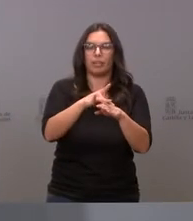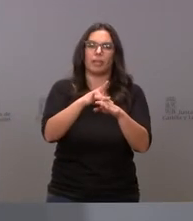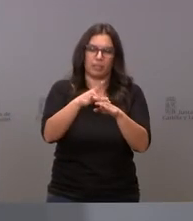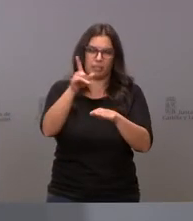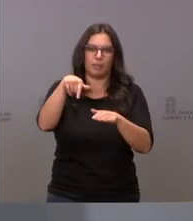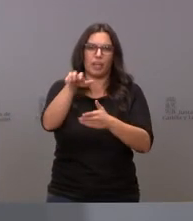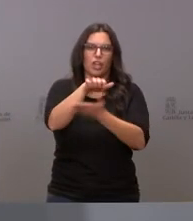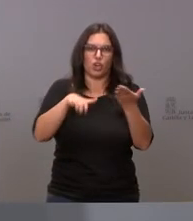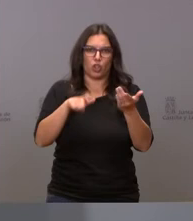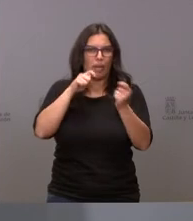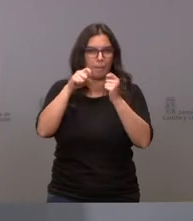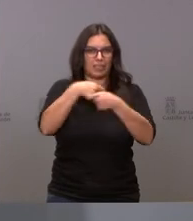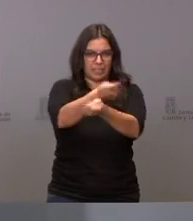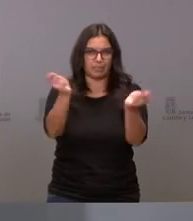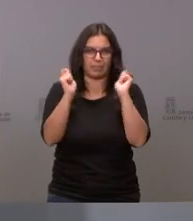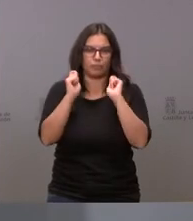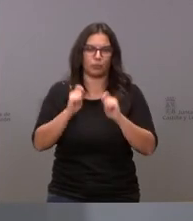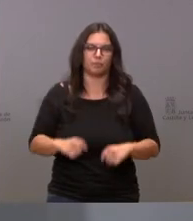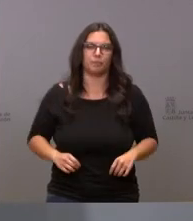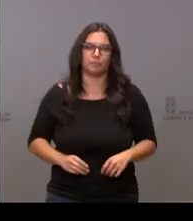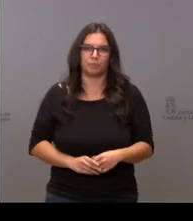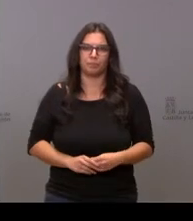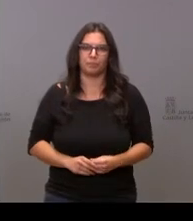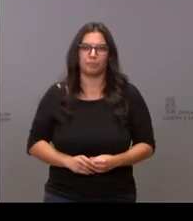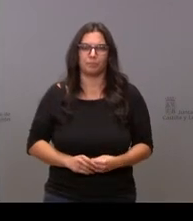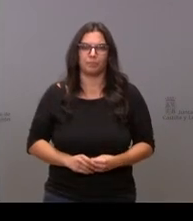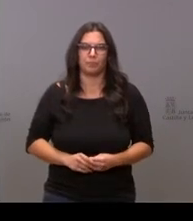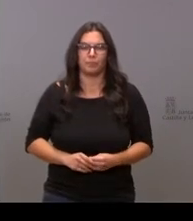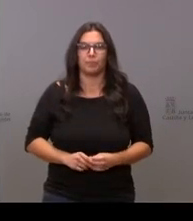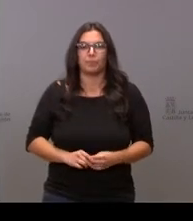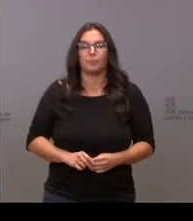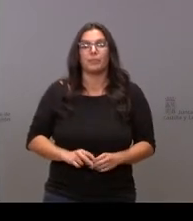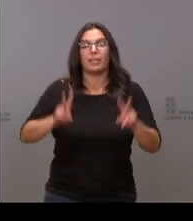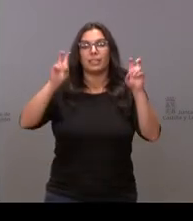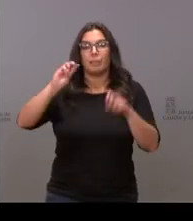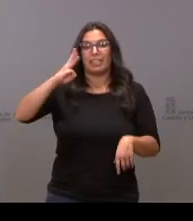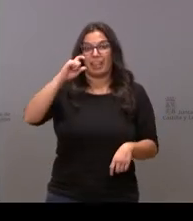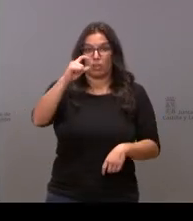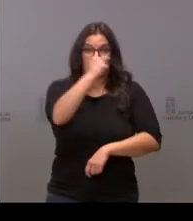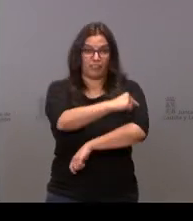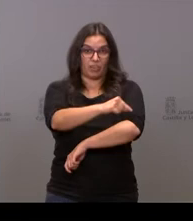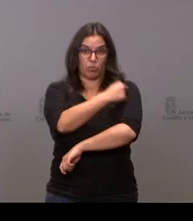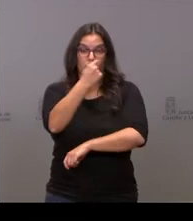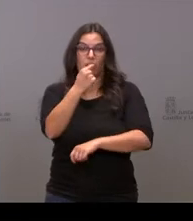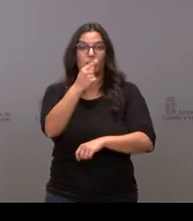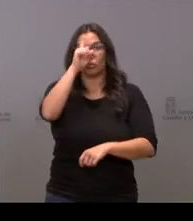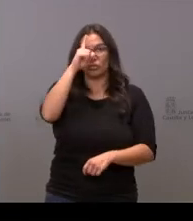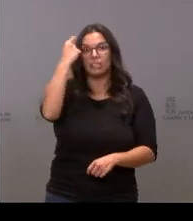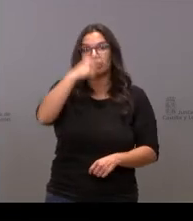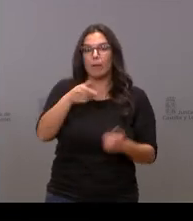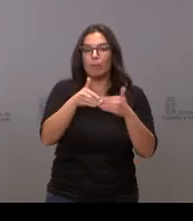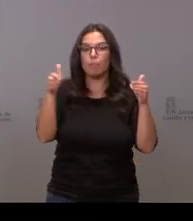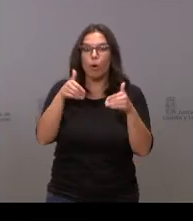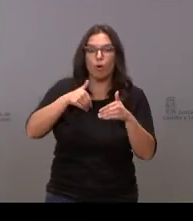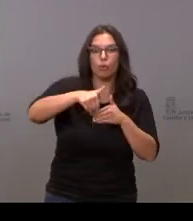prensa también al respecto Sobre la tercera dosis de la vacuna no sé si saben ya el día que se va a empezar